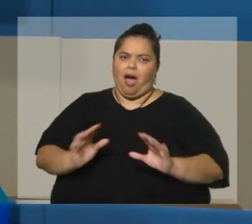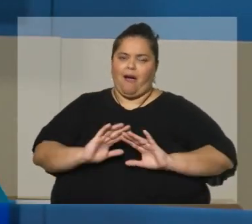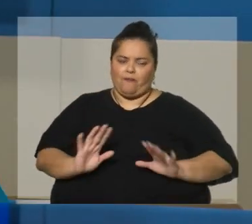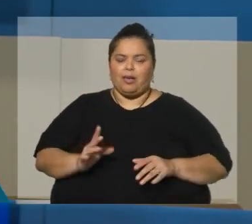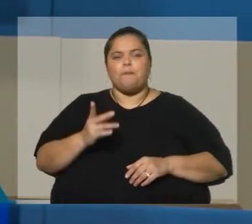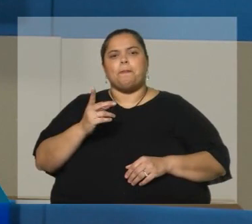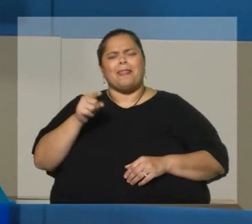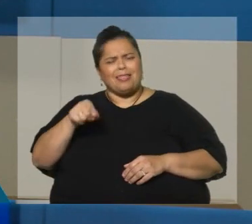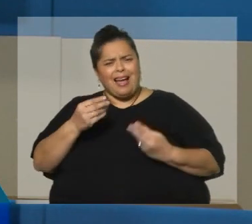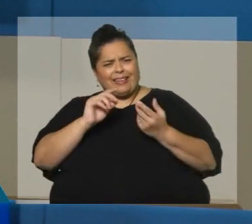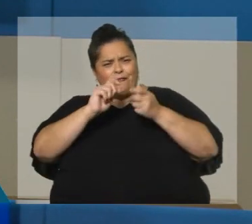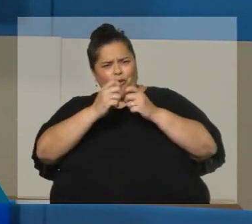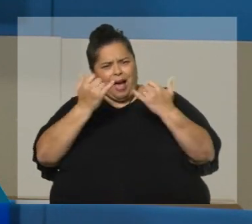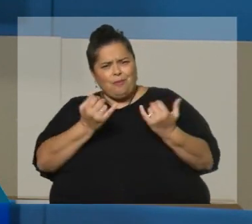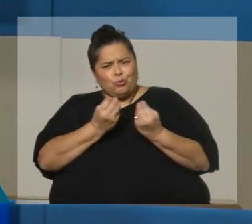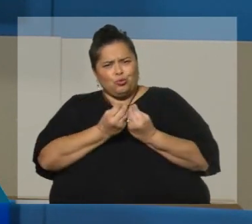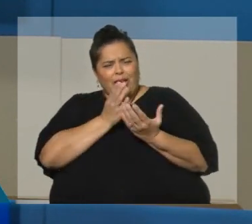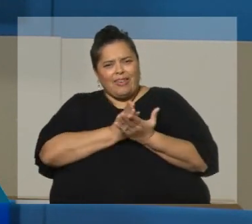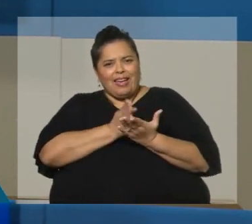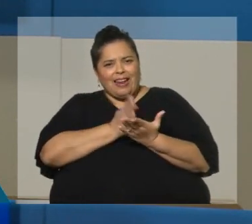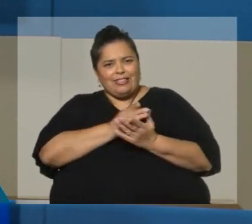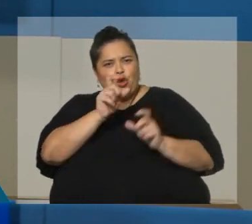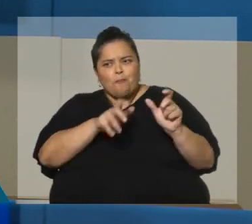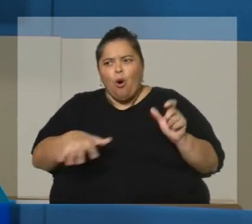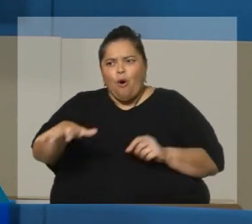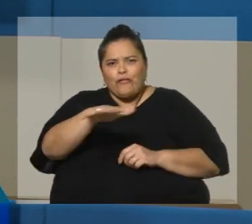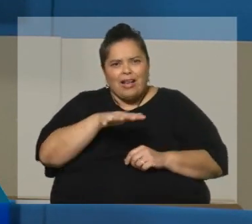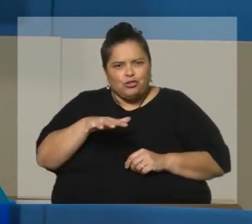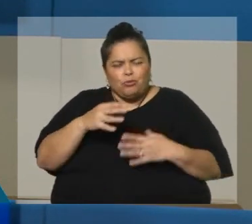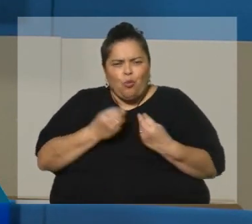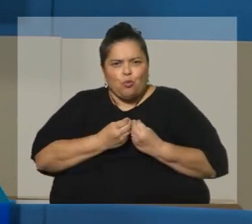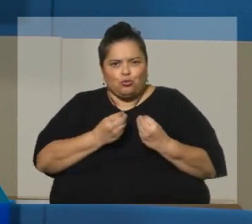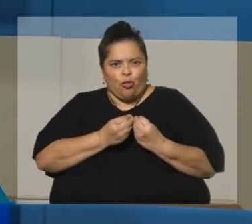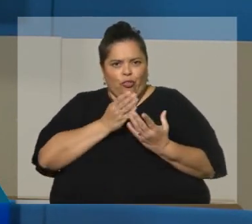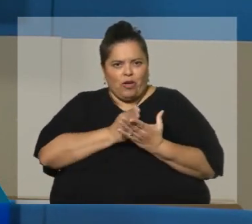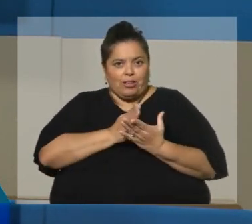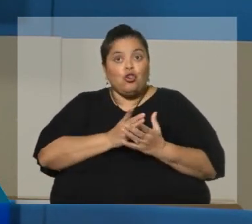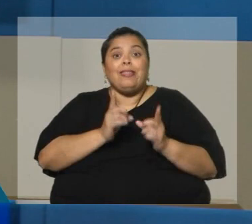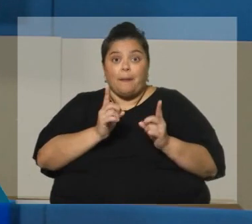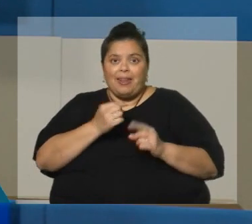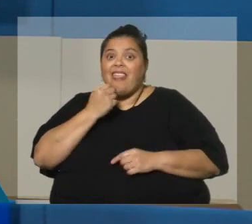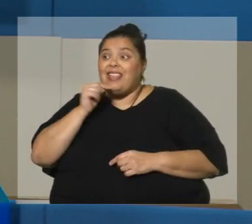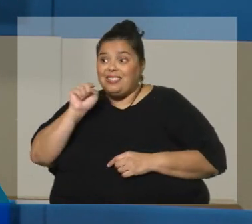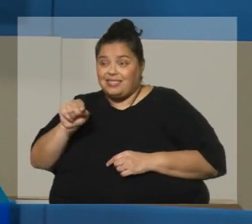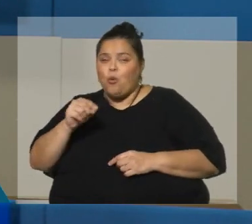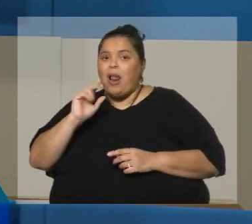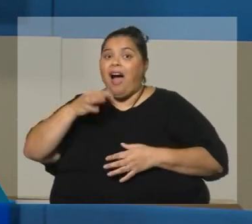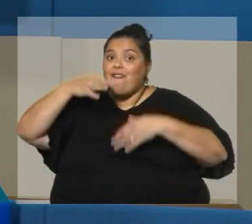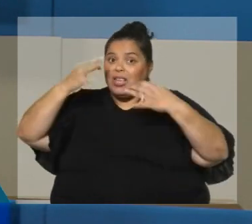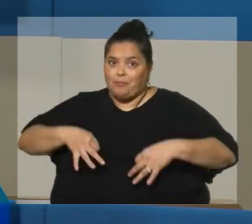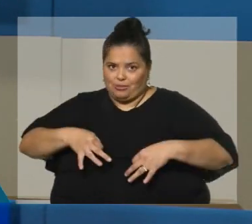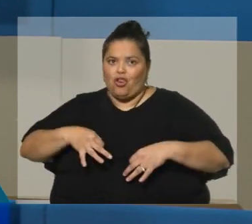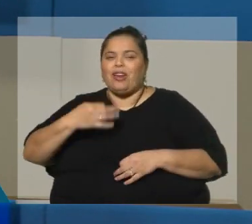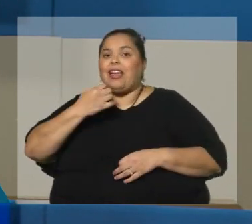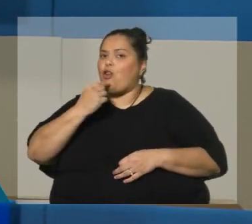También insiste en una afirmación que no es cierta, y es que las jubilaciones